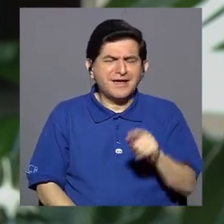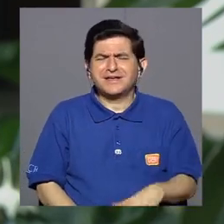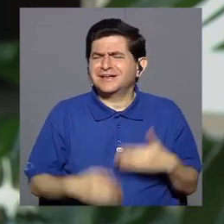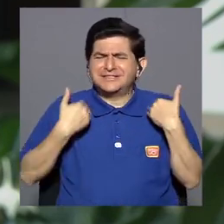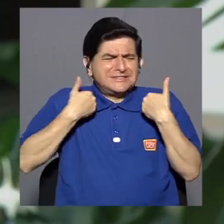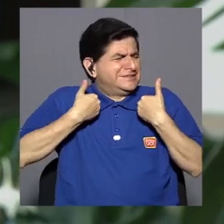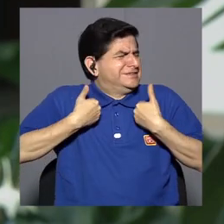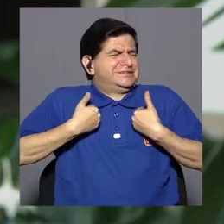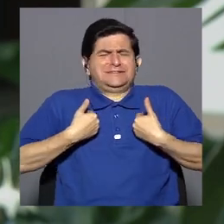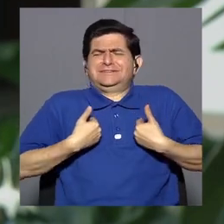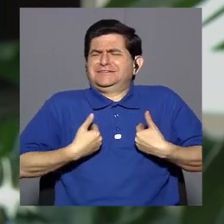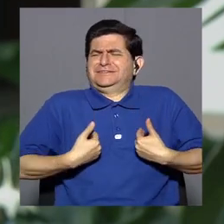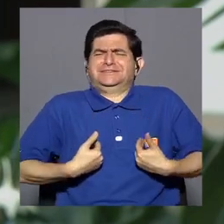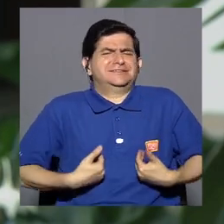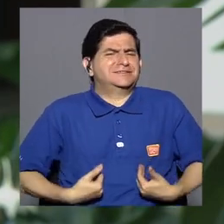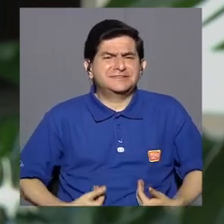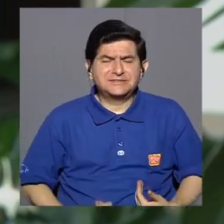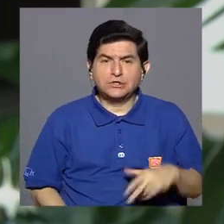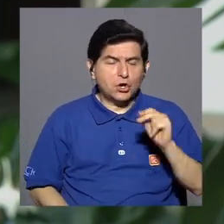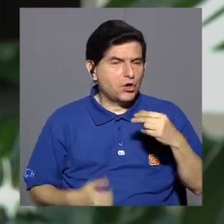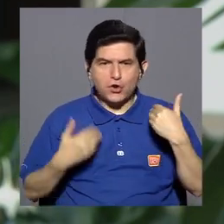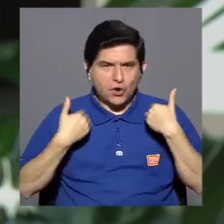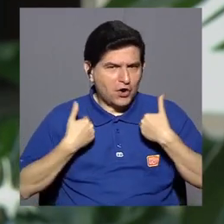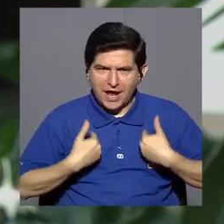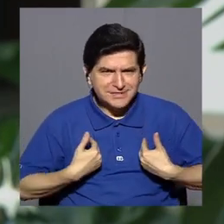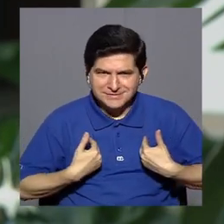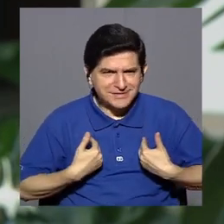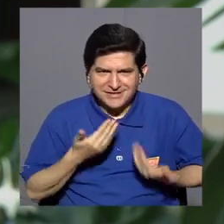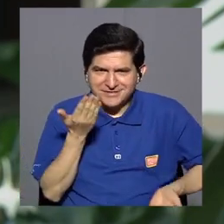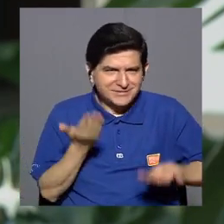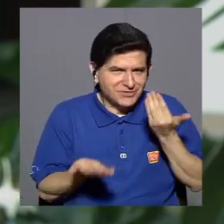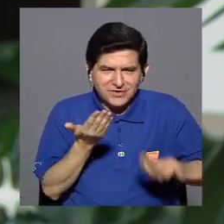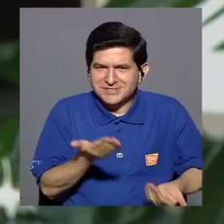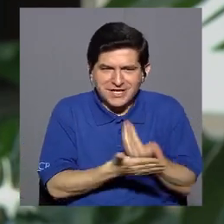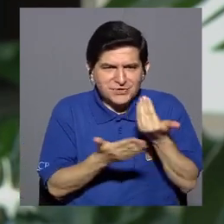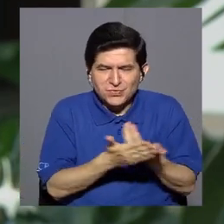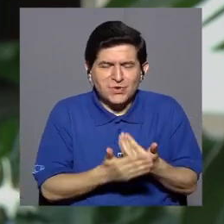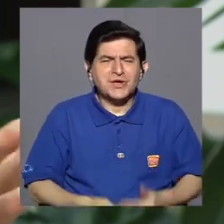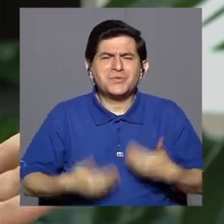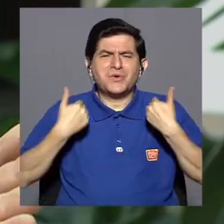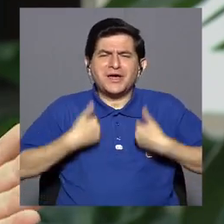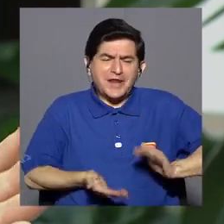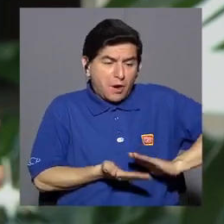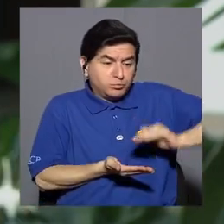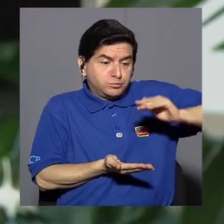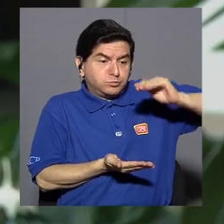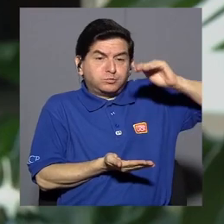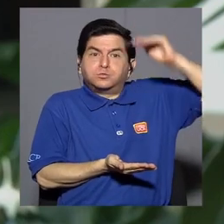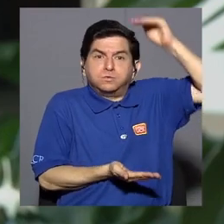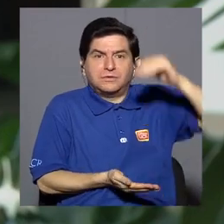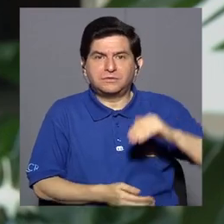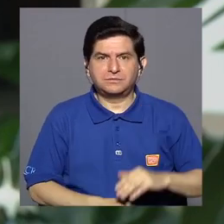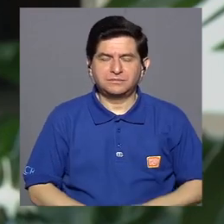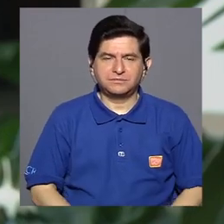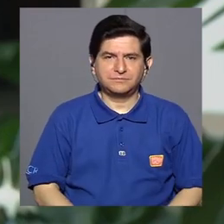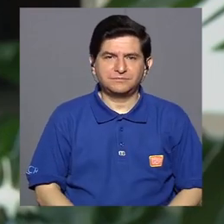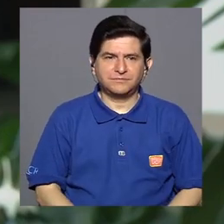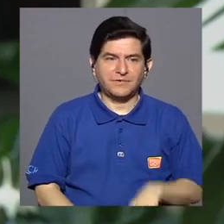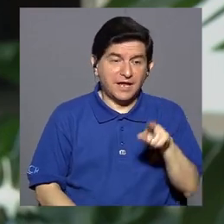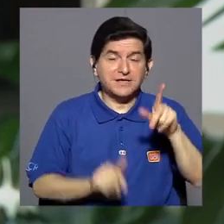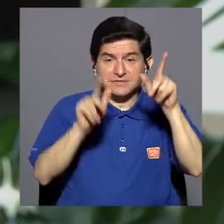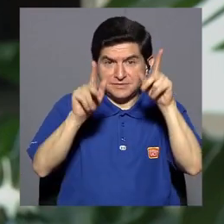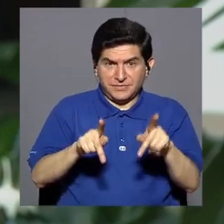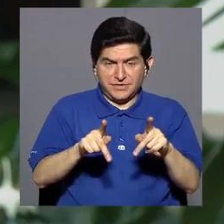sumamente agotado. Ni siquiera era cansancio reciente, era cansancio acumulado. Esta